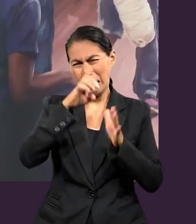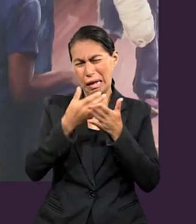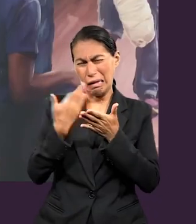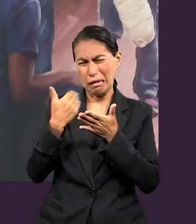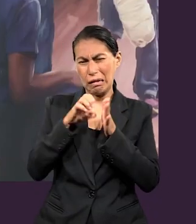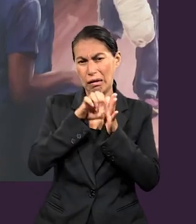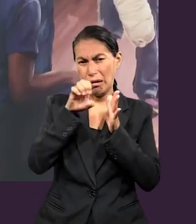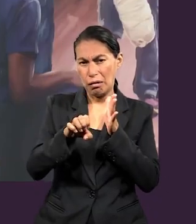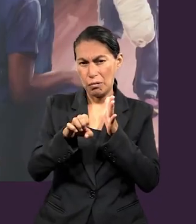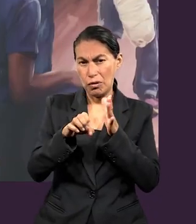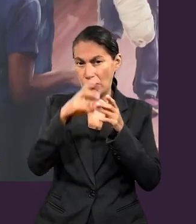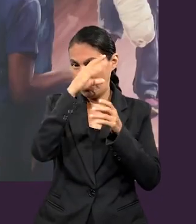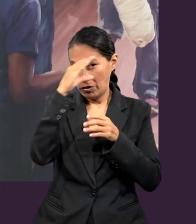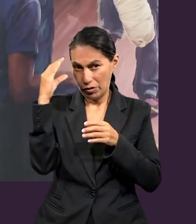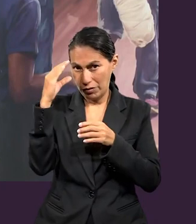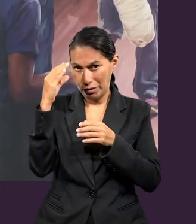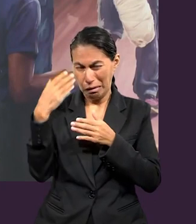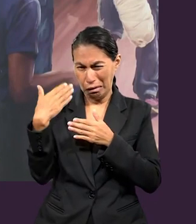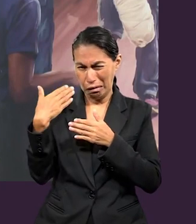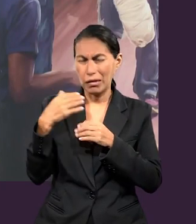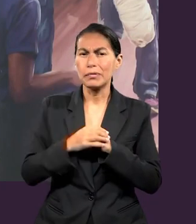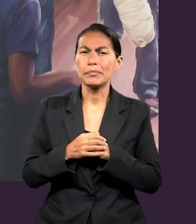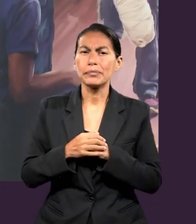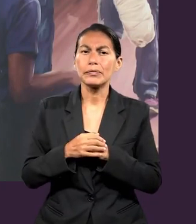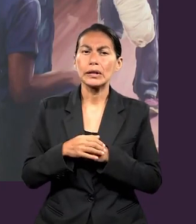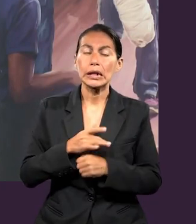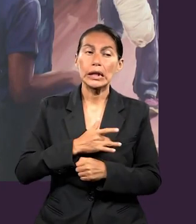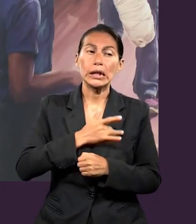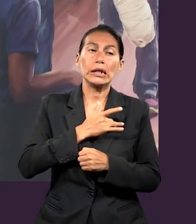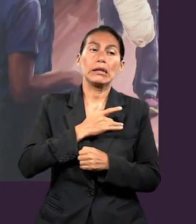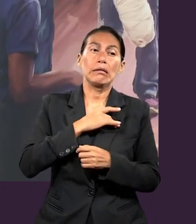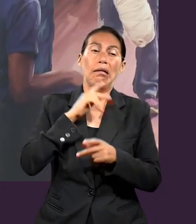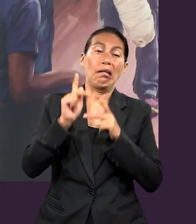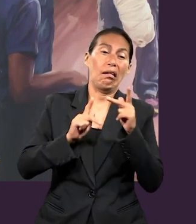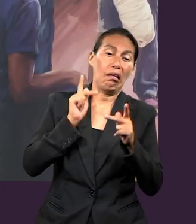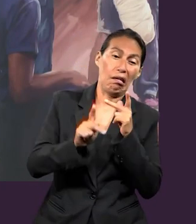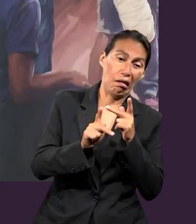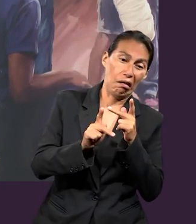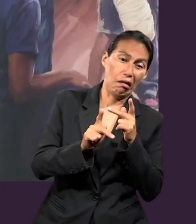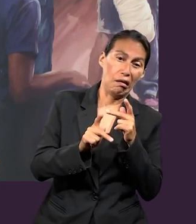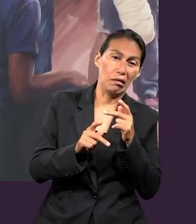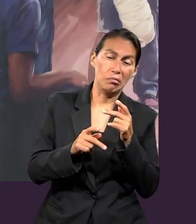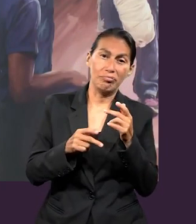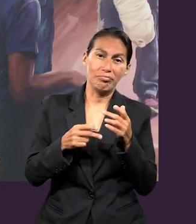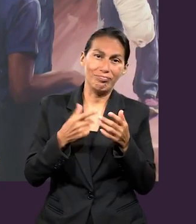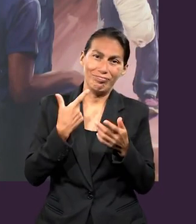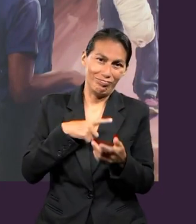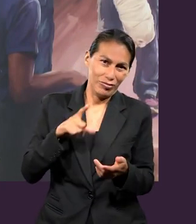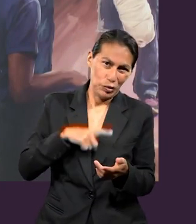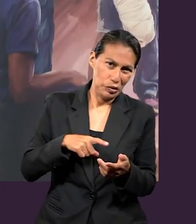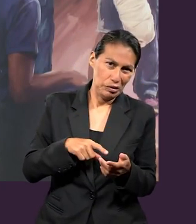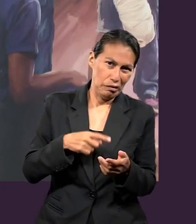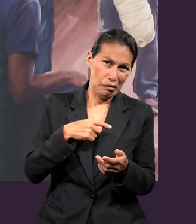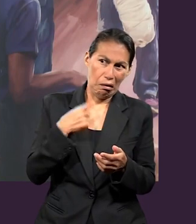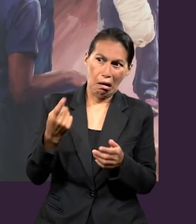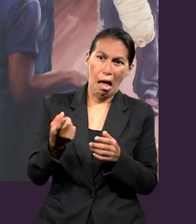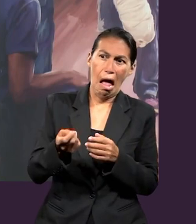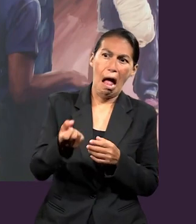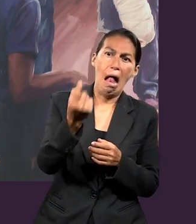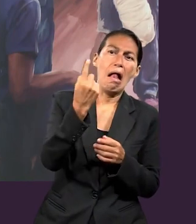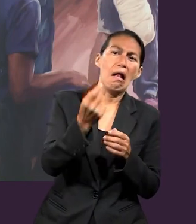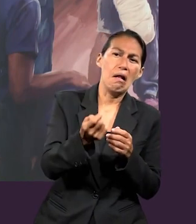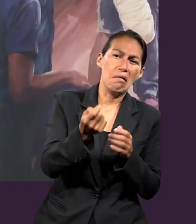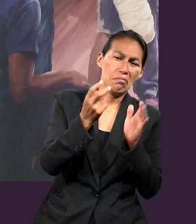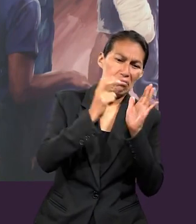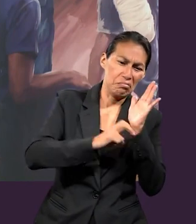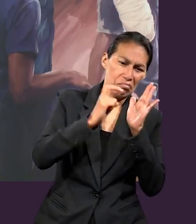Volviendo al ejemplo de la fotografía, muchas veces el sentirnos imperfectos, que nos corrijan, no nos gusta, no nos va a